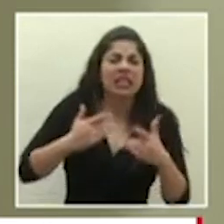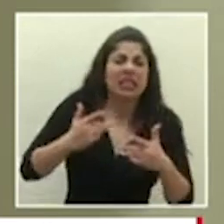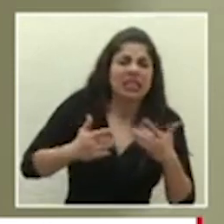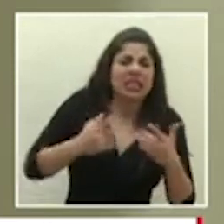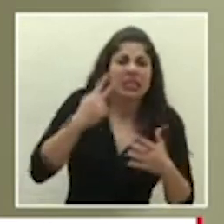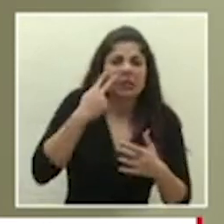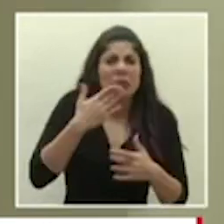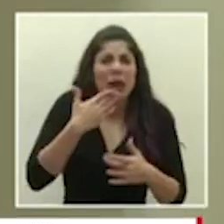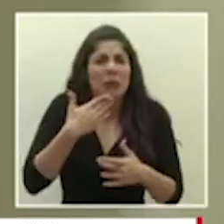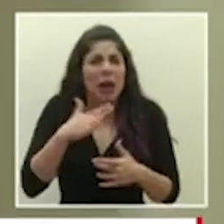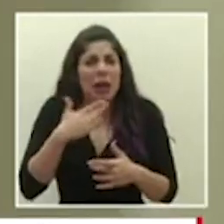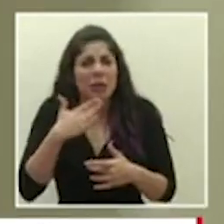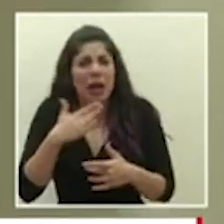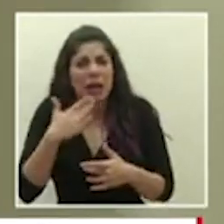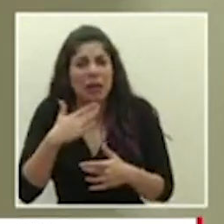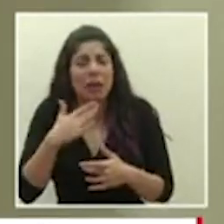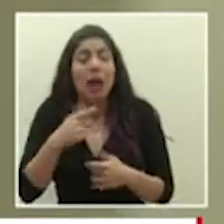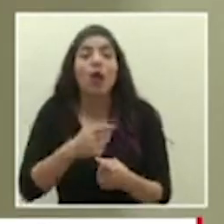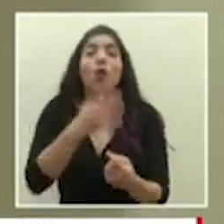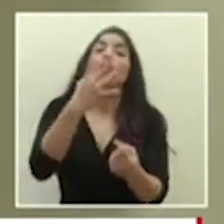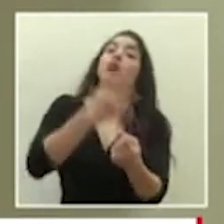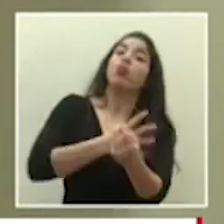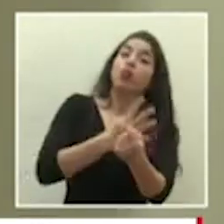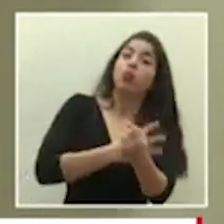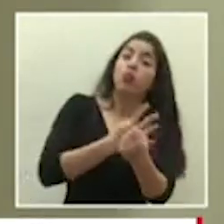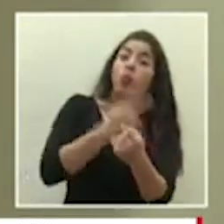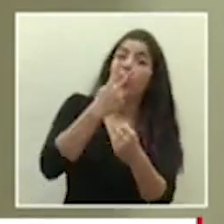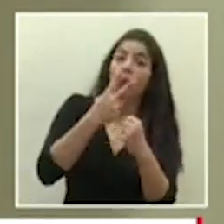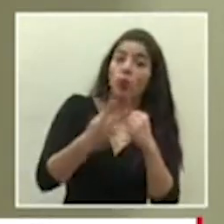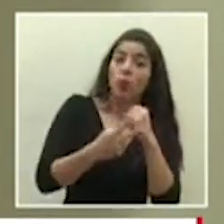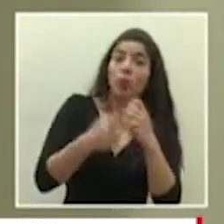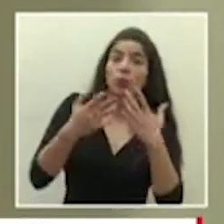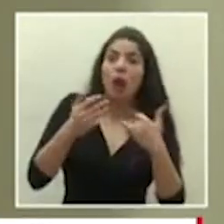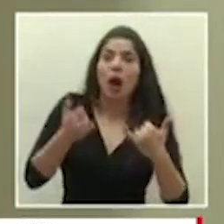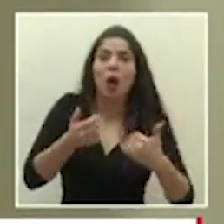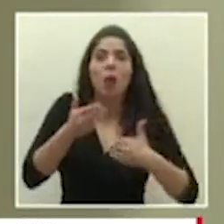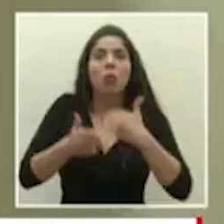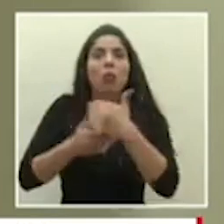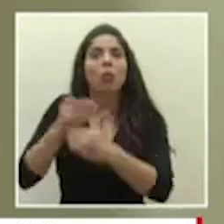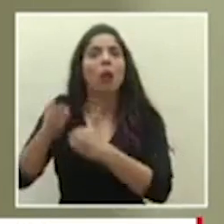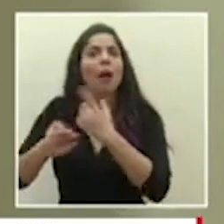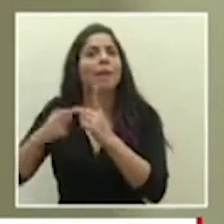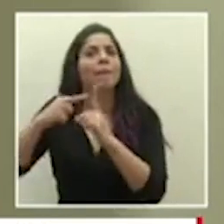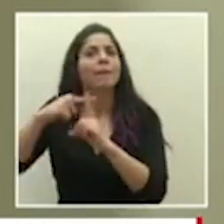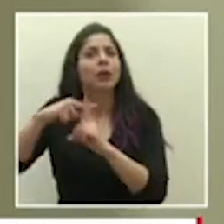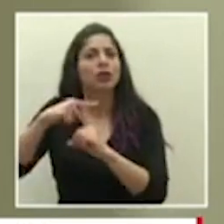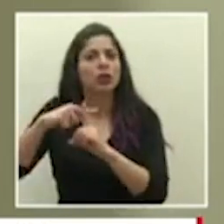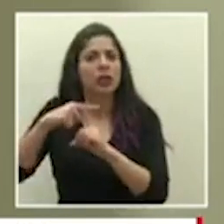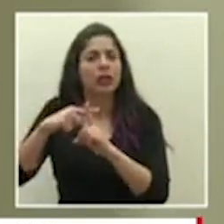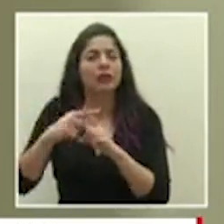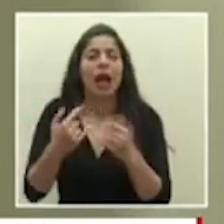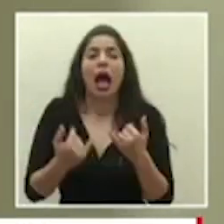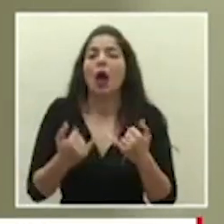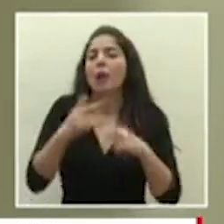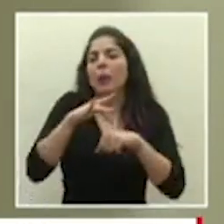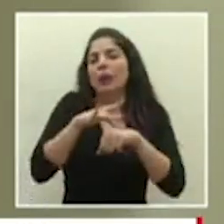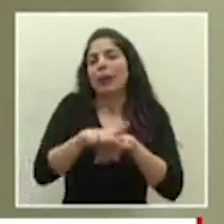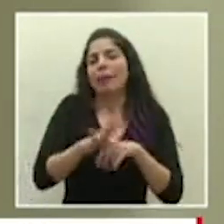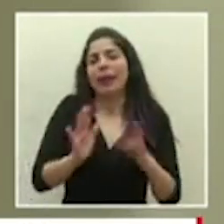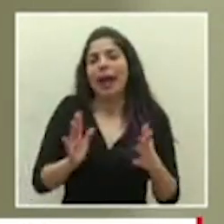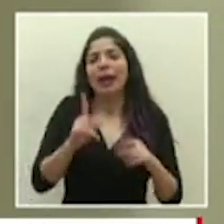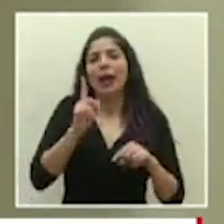gravedad y desde entonces ha evolucionado de una forma muy positiva es muy temprano para